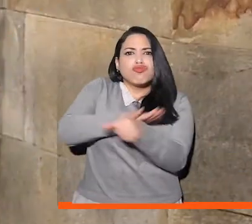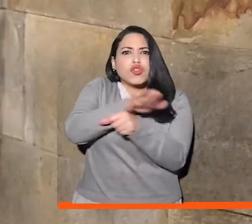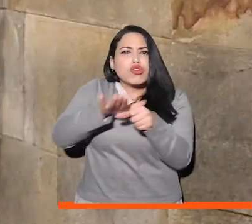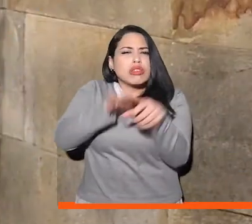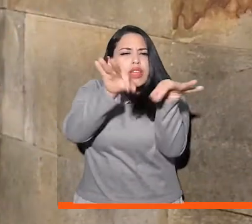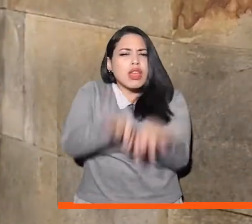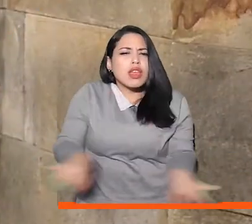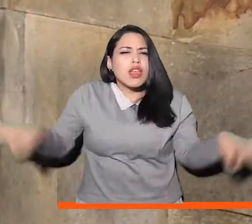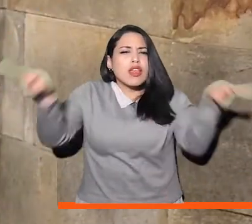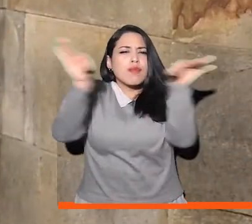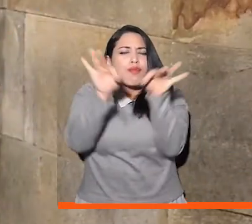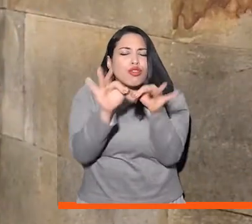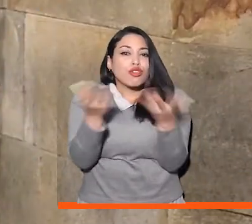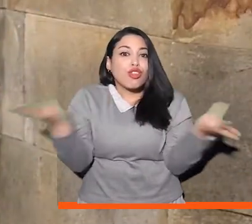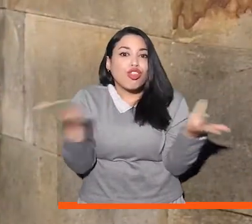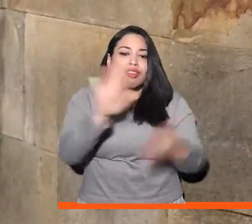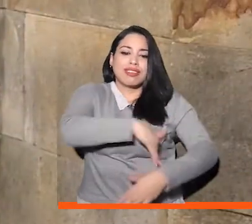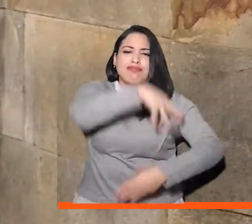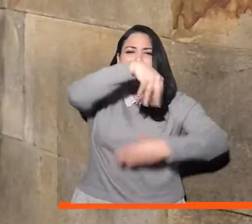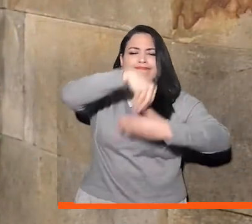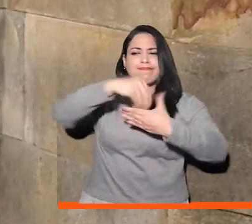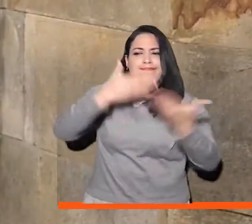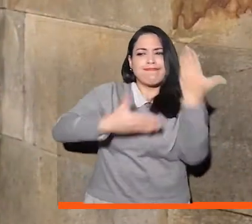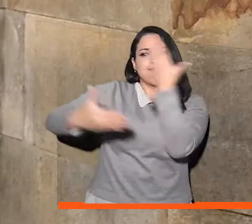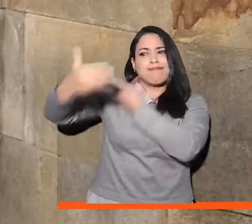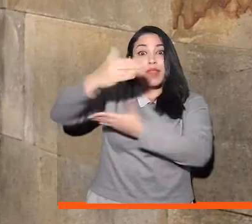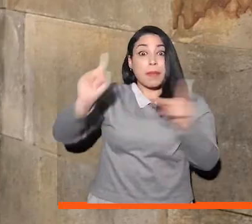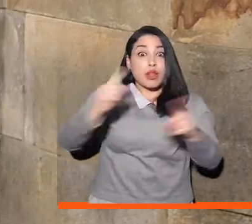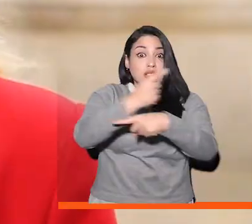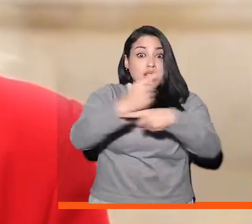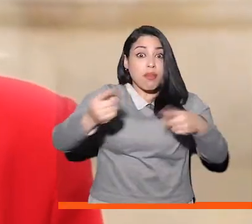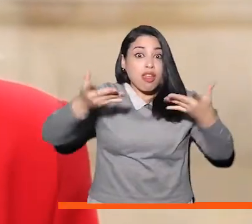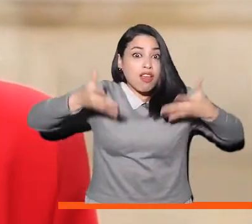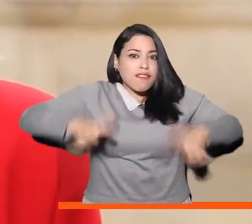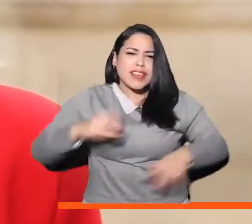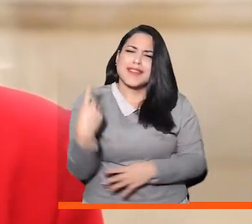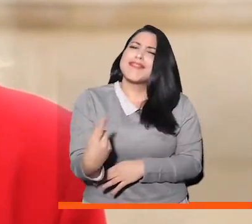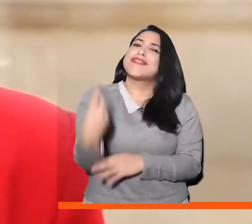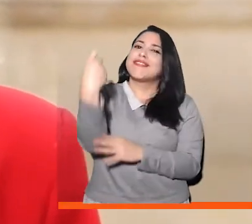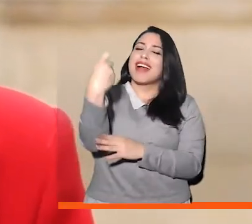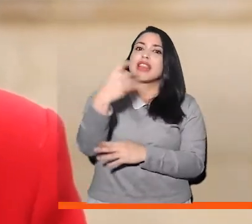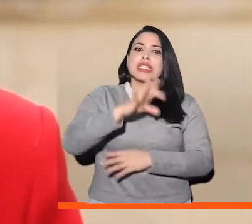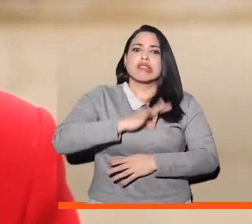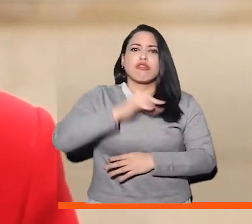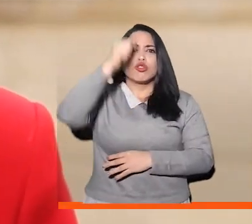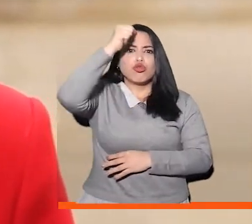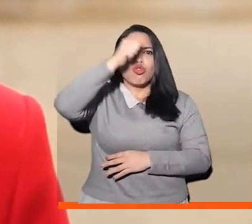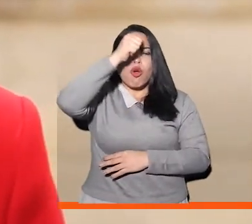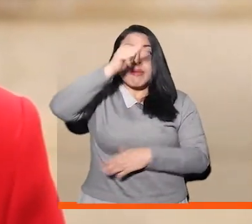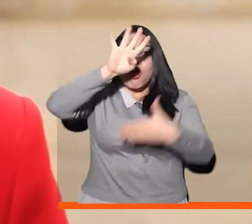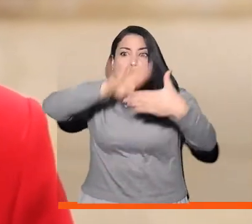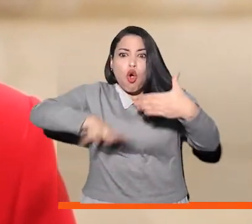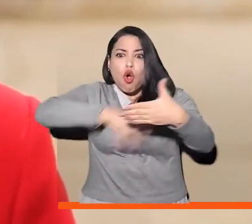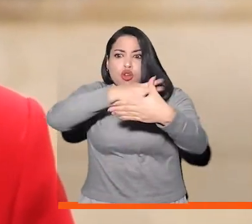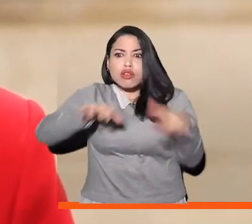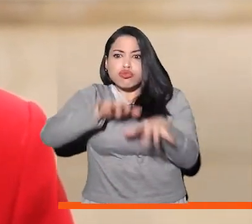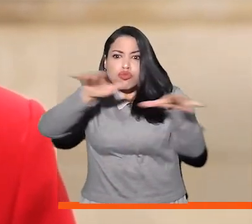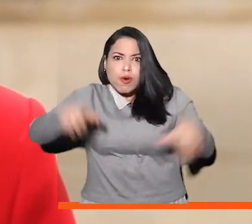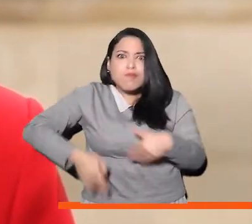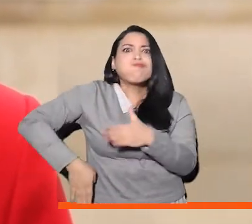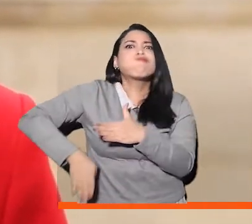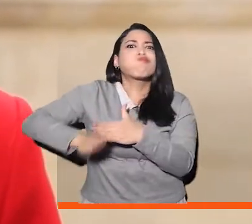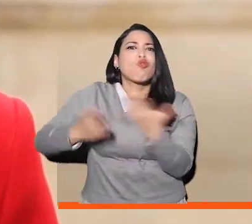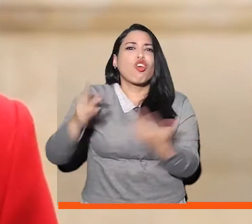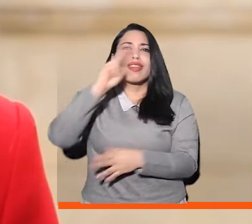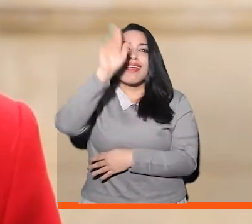Estos son algunos de los hechos más importantes desde el Ministerio del Interior pero la semana aún no termina viene el fin de semana y con este